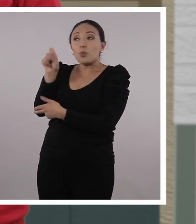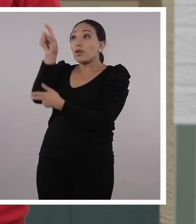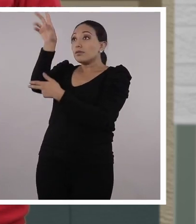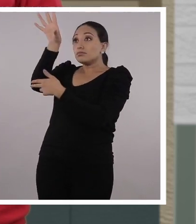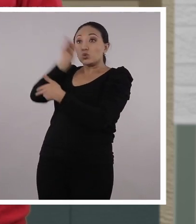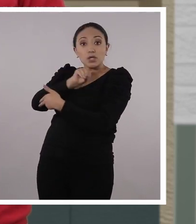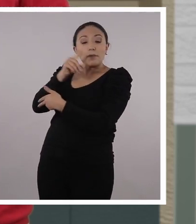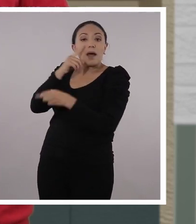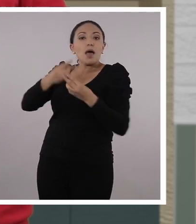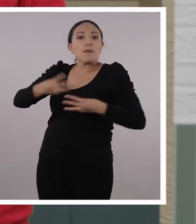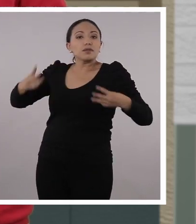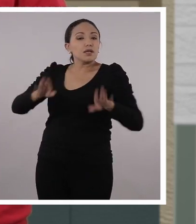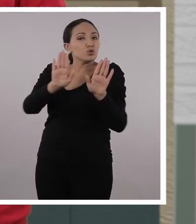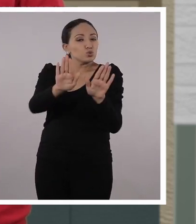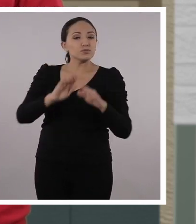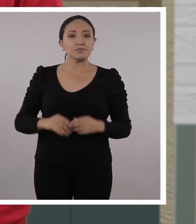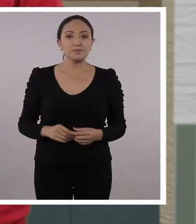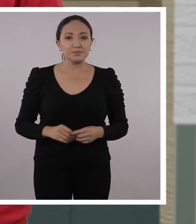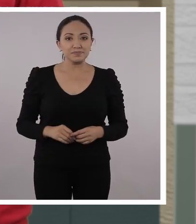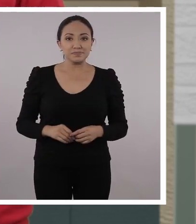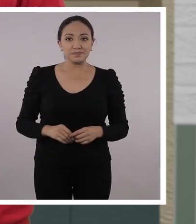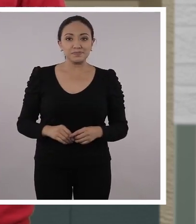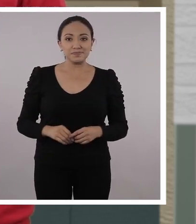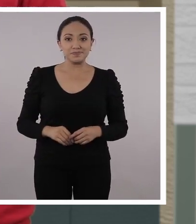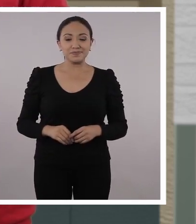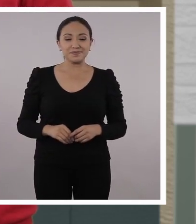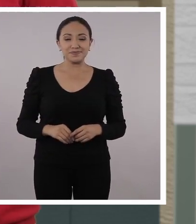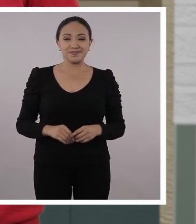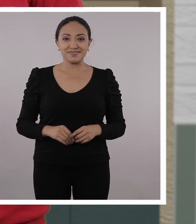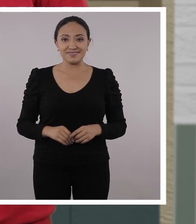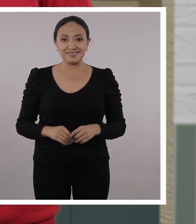utilicen los videos como material de apoyo para sus clases.